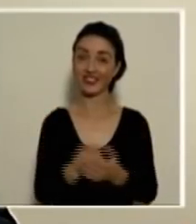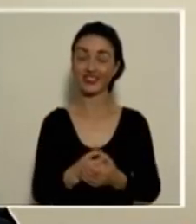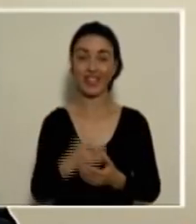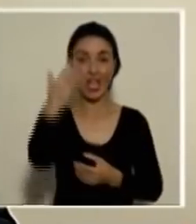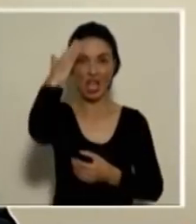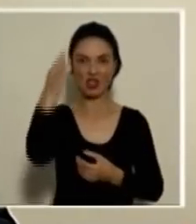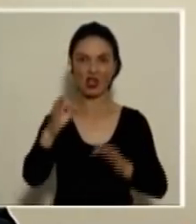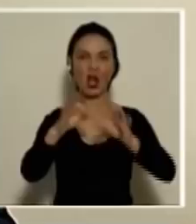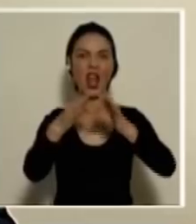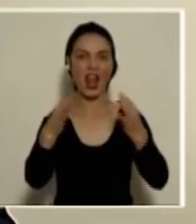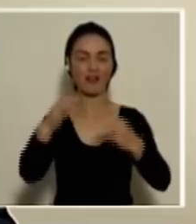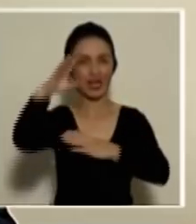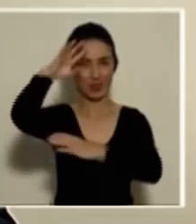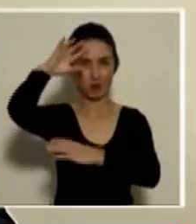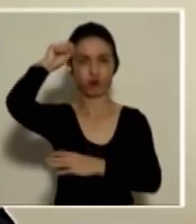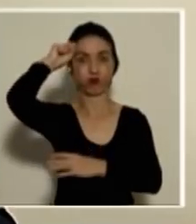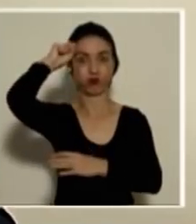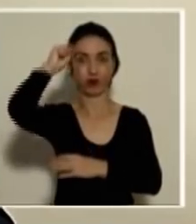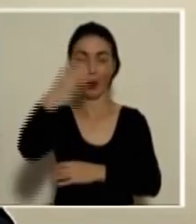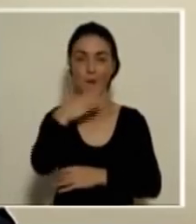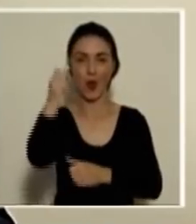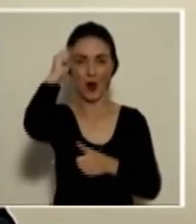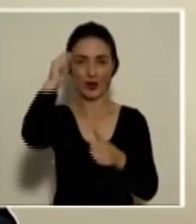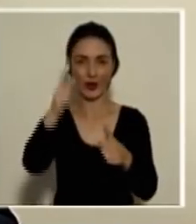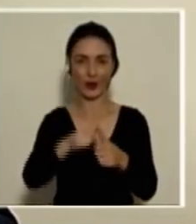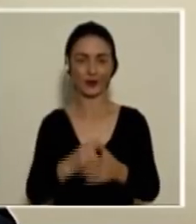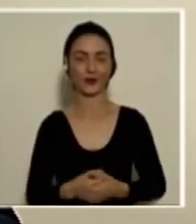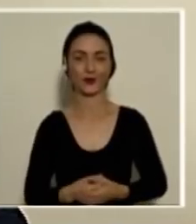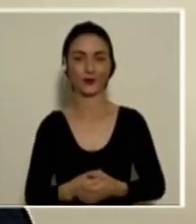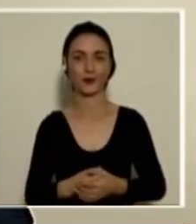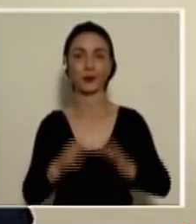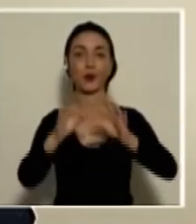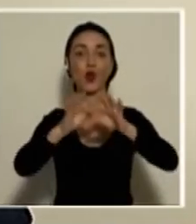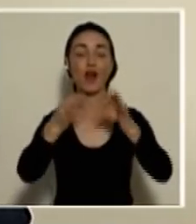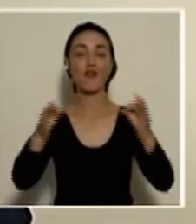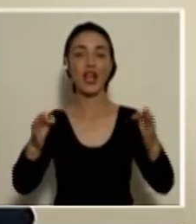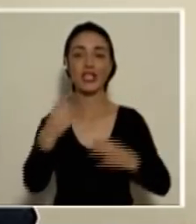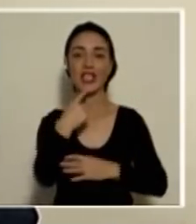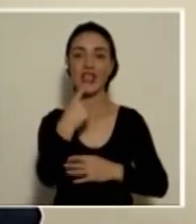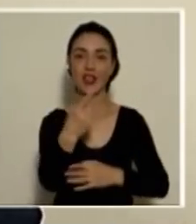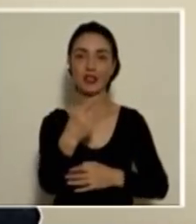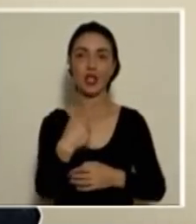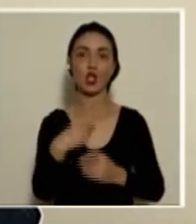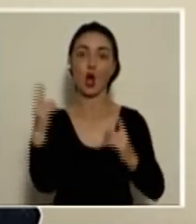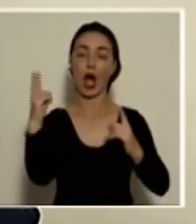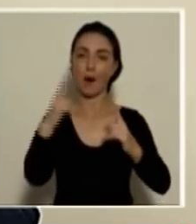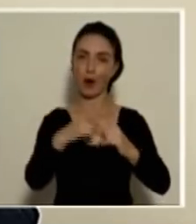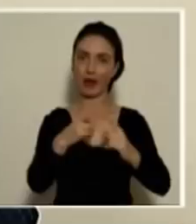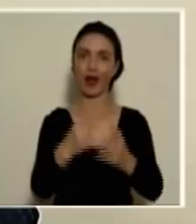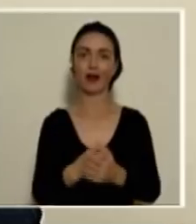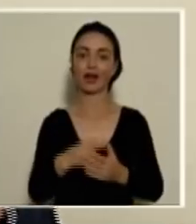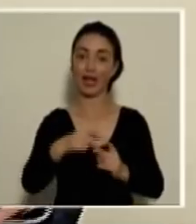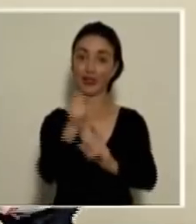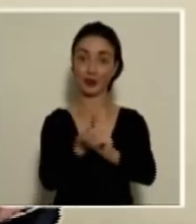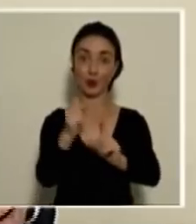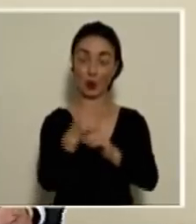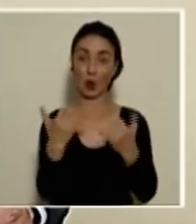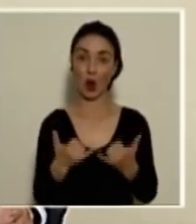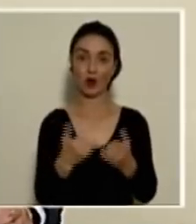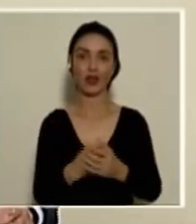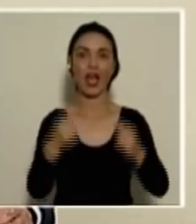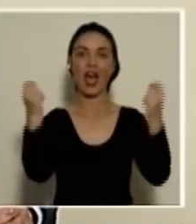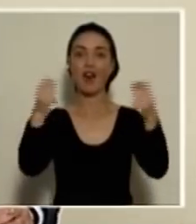que a veces así las frases se nos quedan de una mejor manera y las recordamos mejor. Y es una frase que dice, y la quiero aplicar a propósito de la circunstancia,